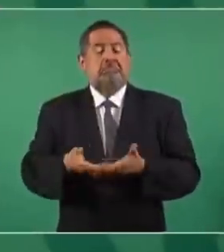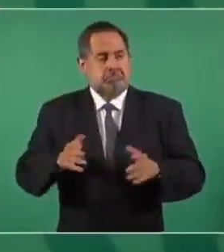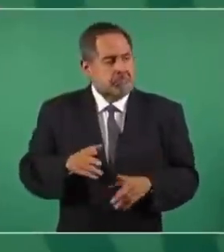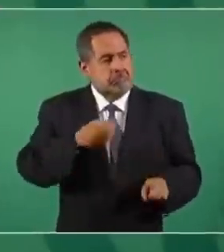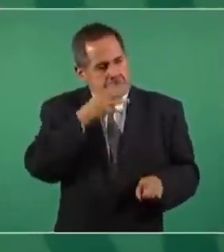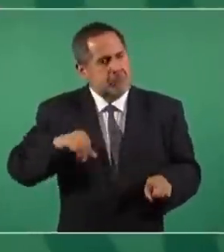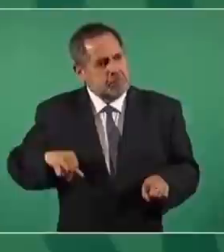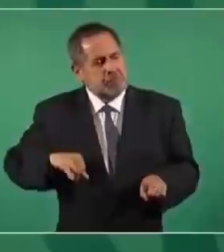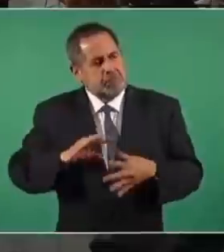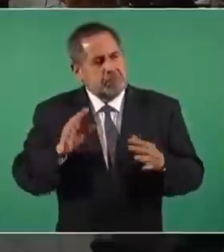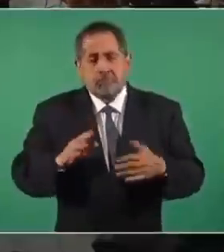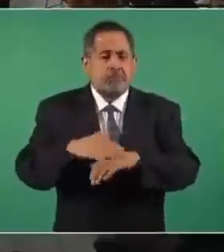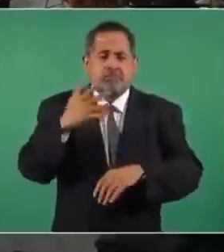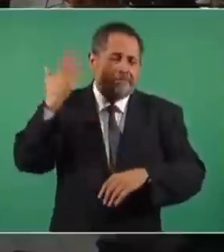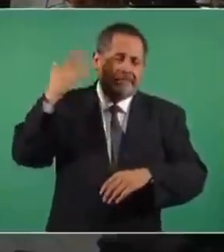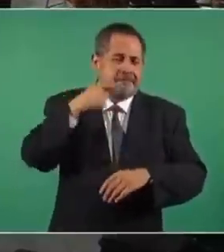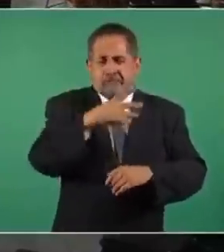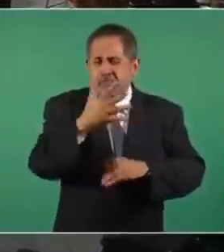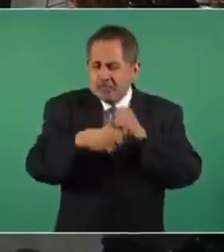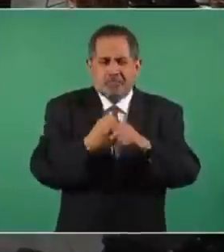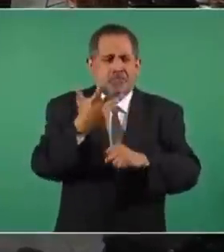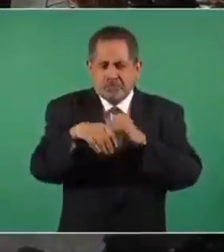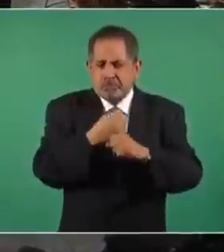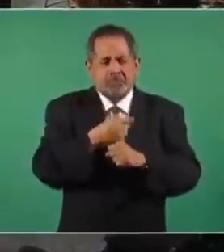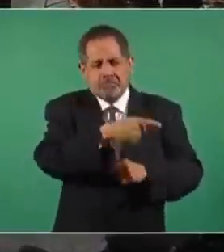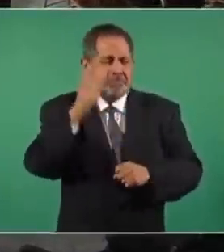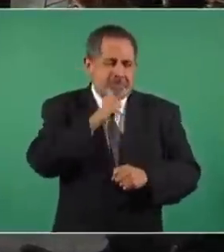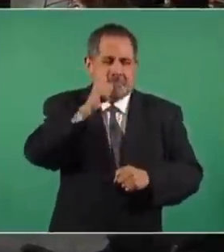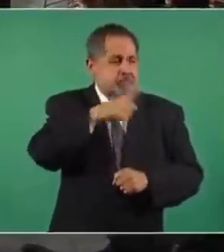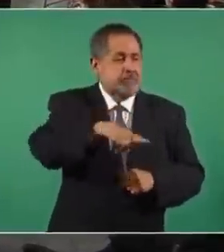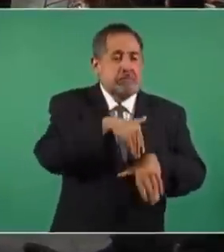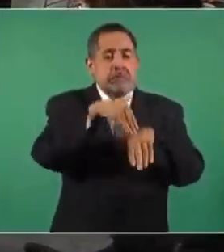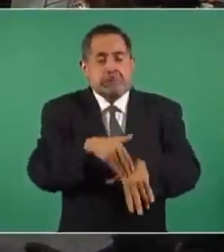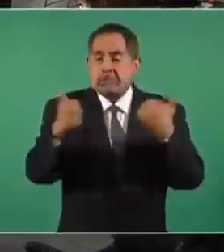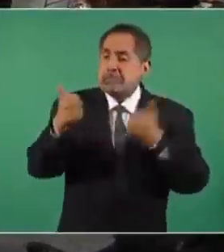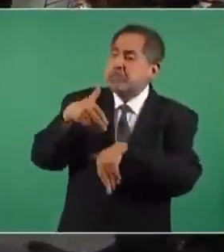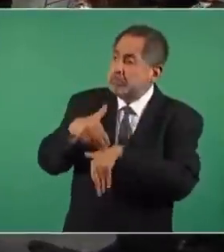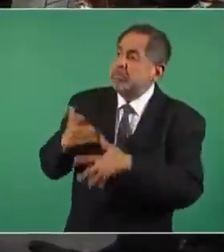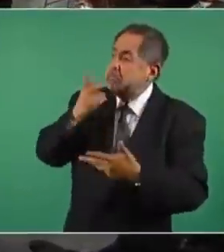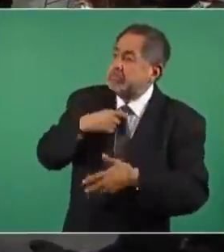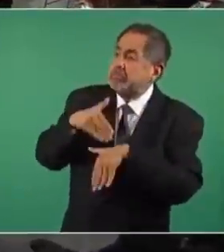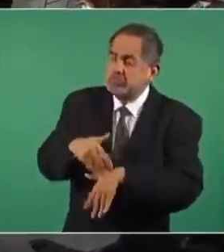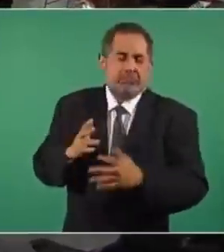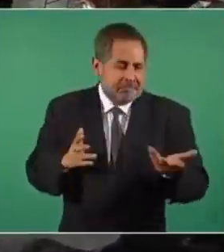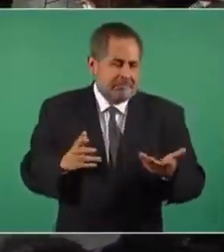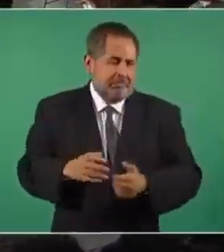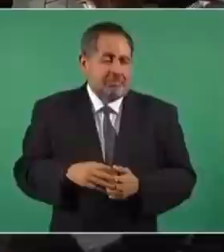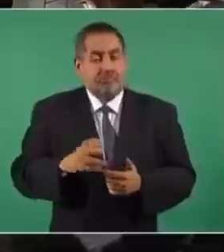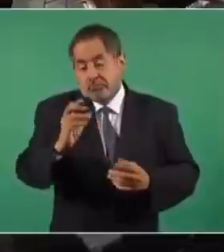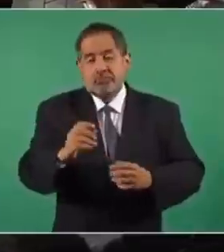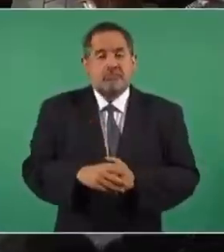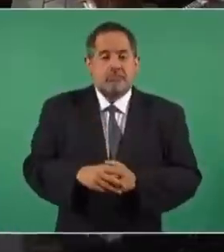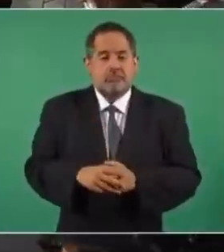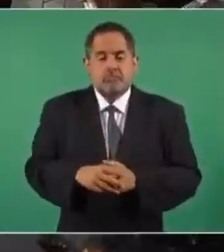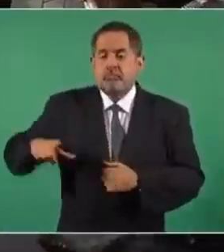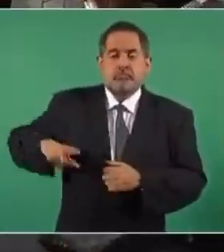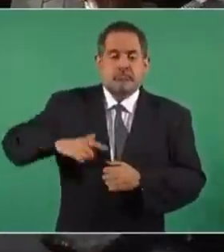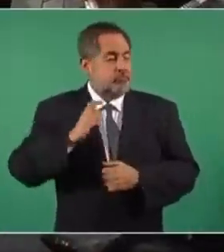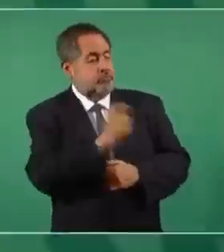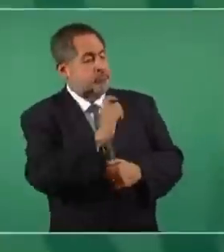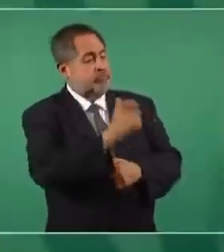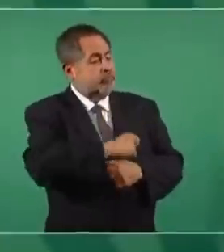durante décadas los medios de información estaban sometidos o alquilados,